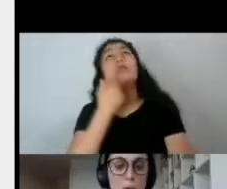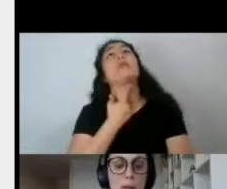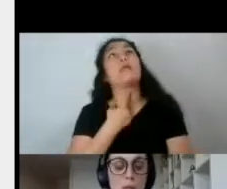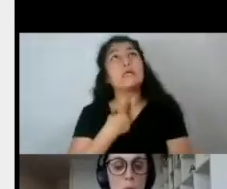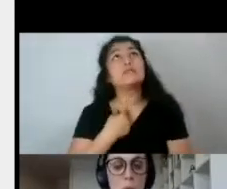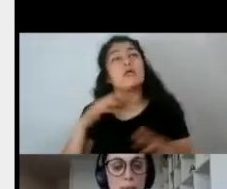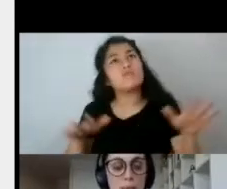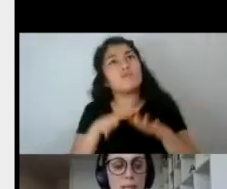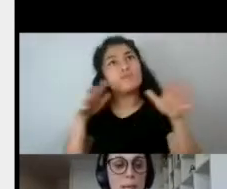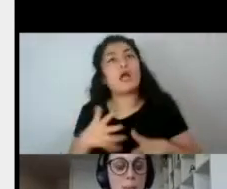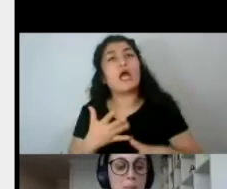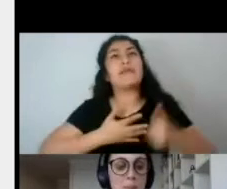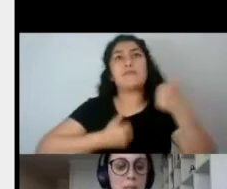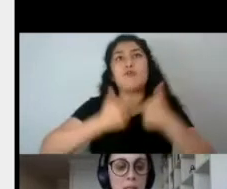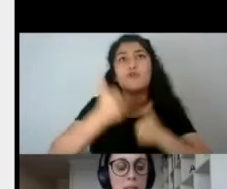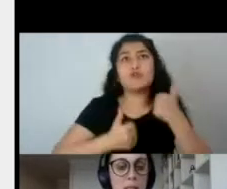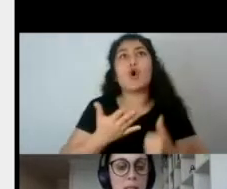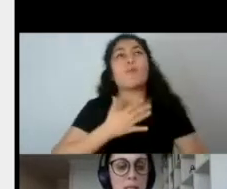aventuras, en su identidad.